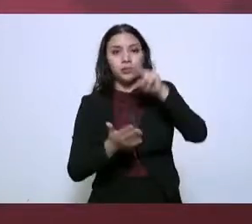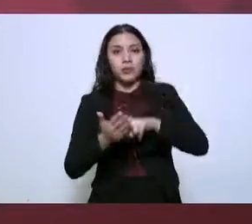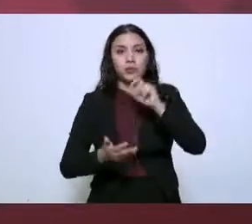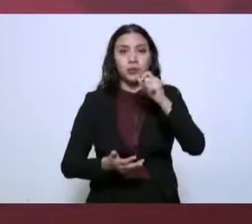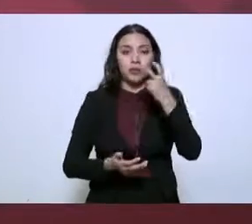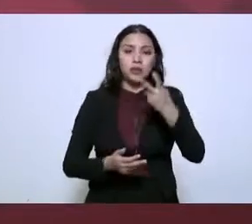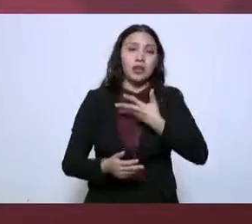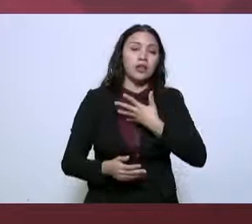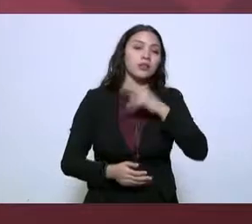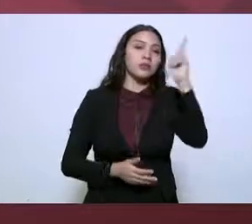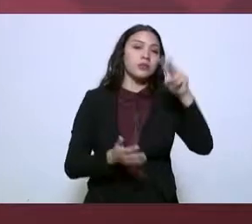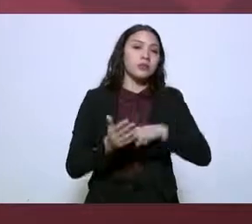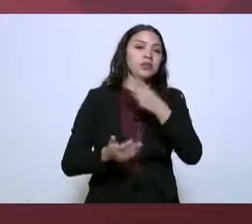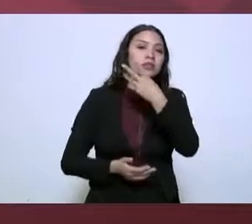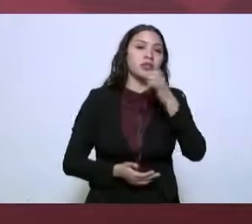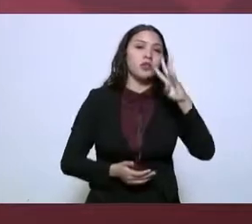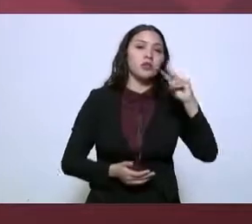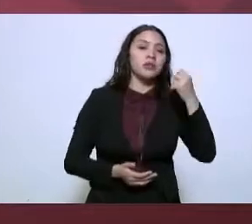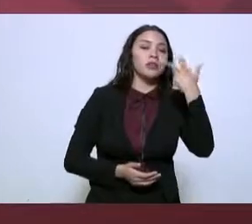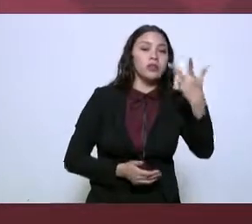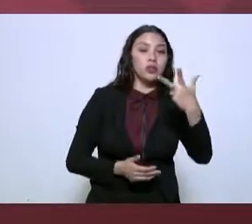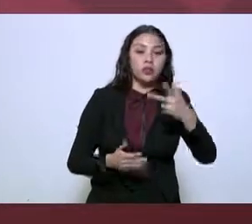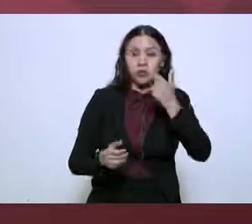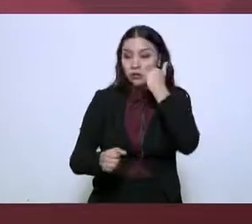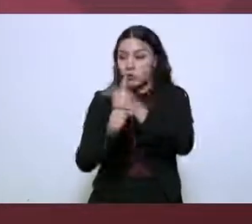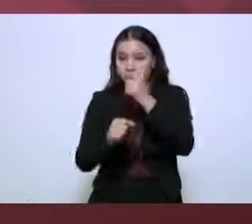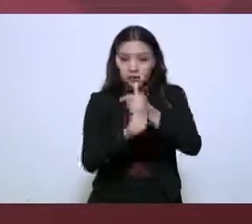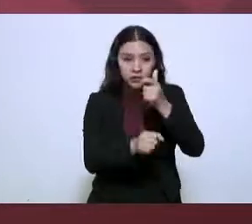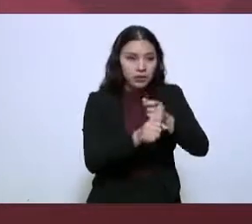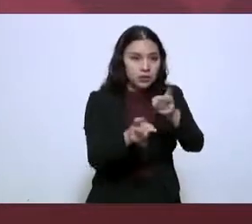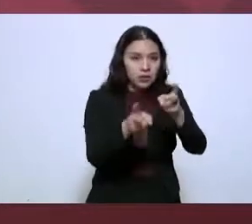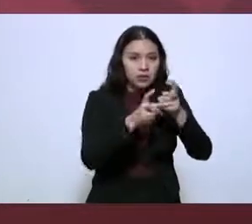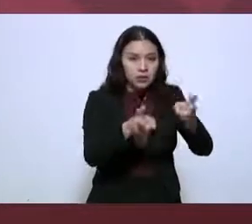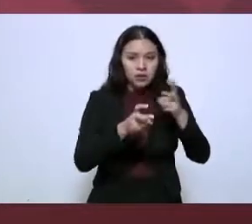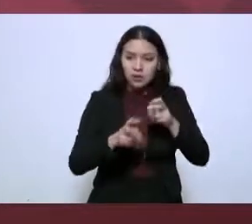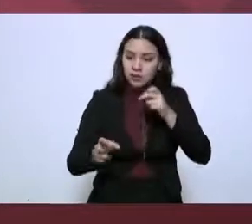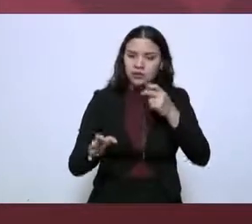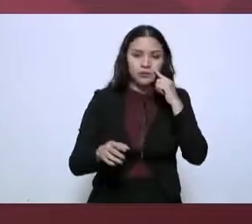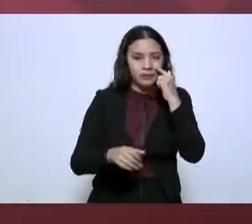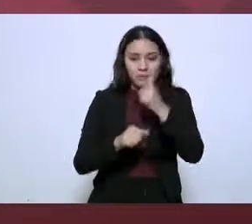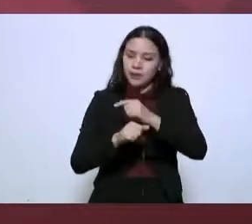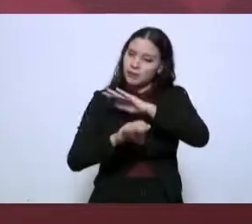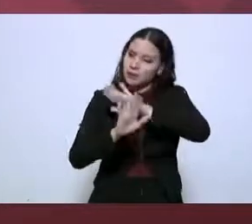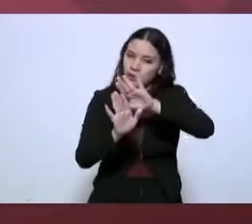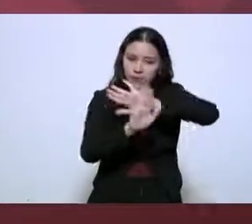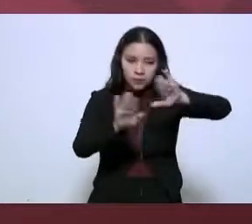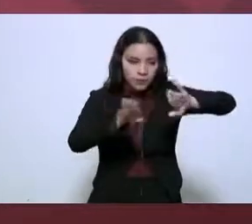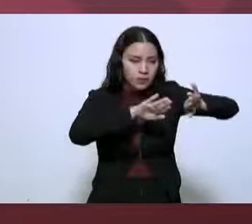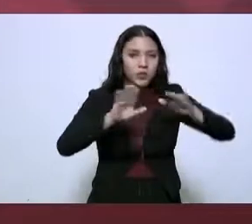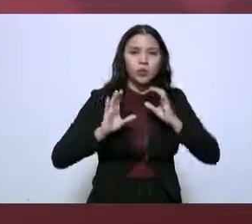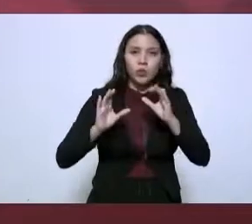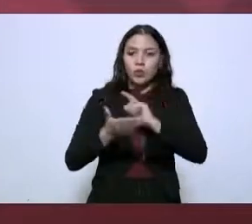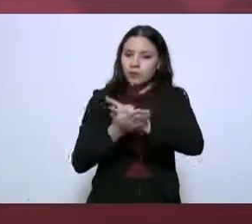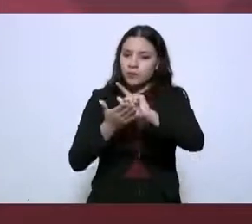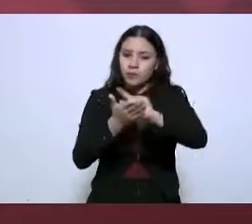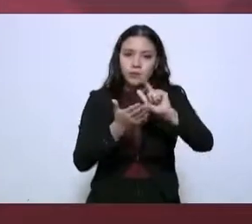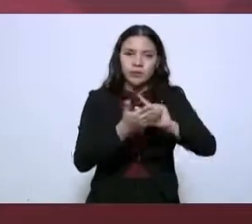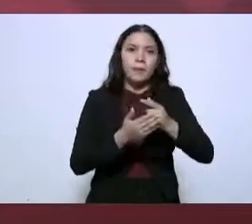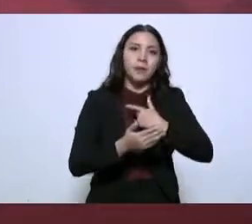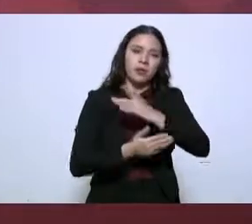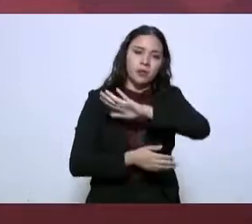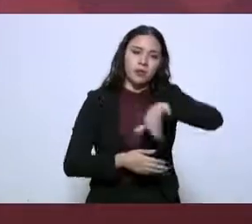dos mil 398 tomas clandestinas. En este año, en ese número, están incluidas 597